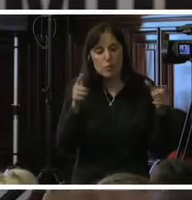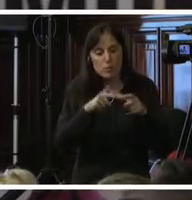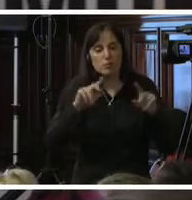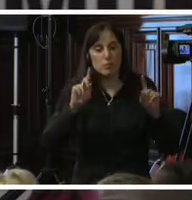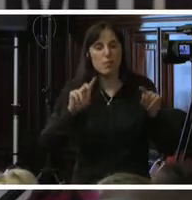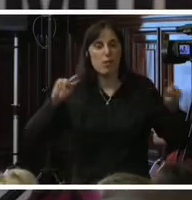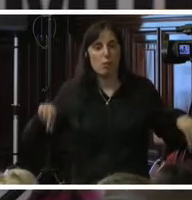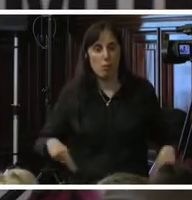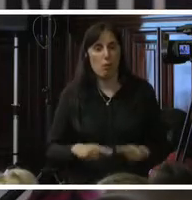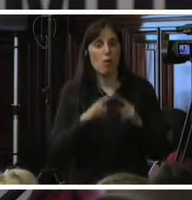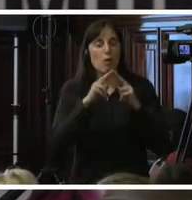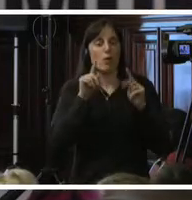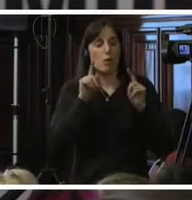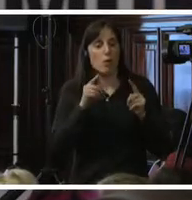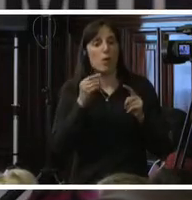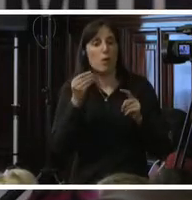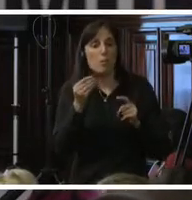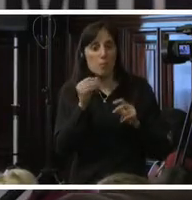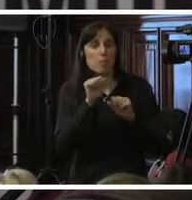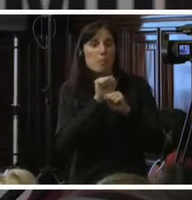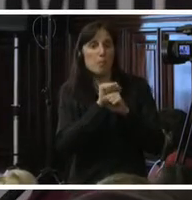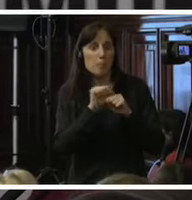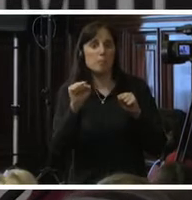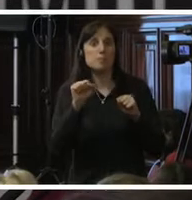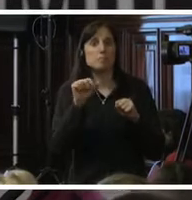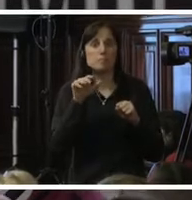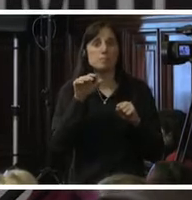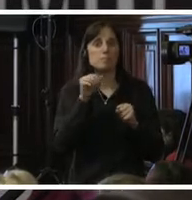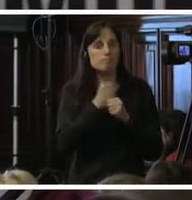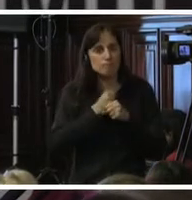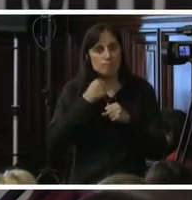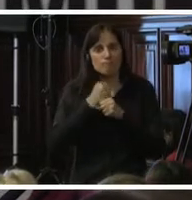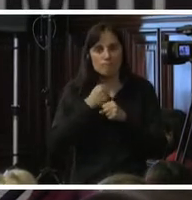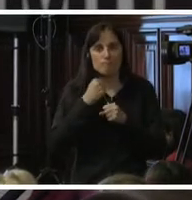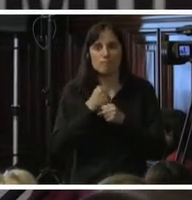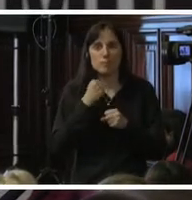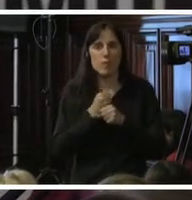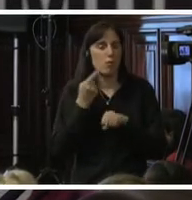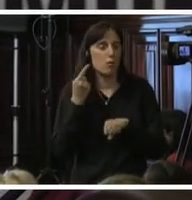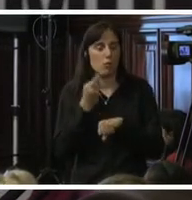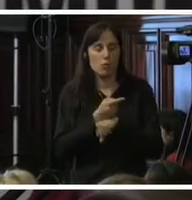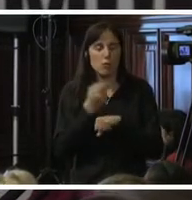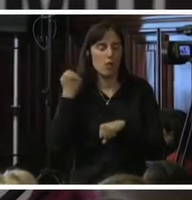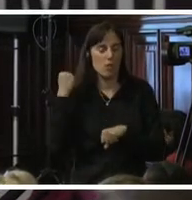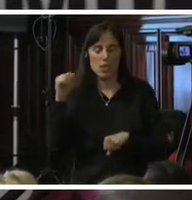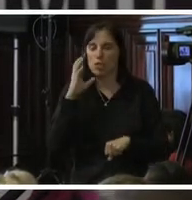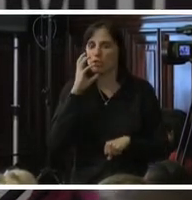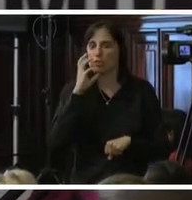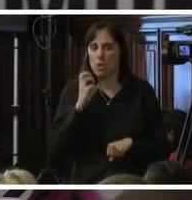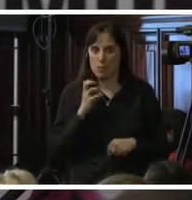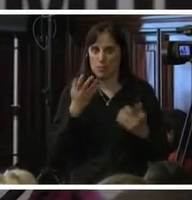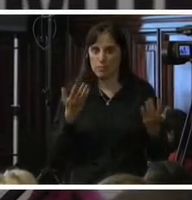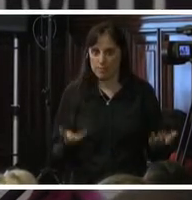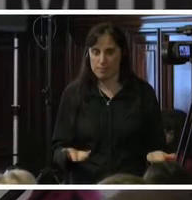Unidas para realmente trabajar contra este delito tan serio. Y ahora le